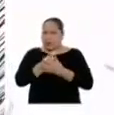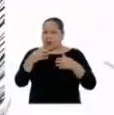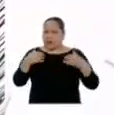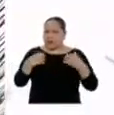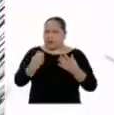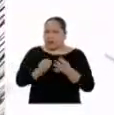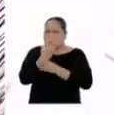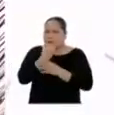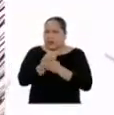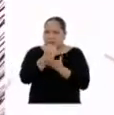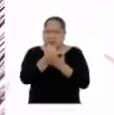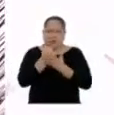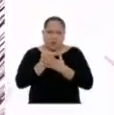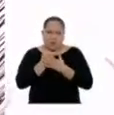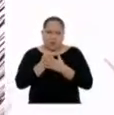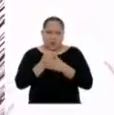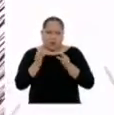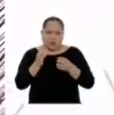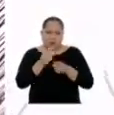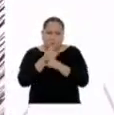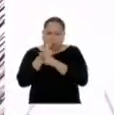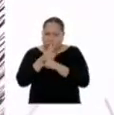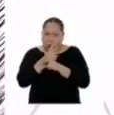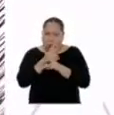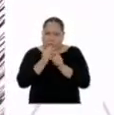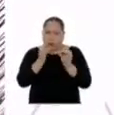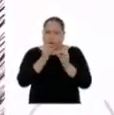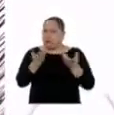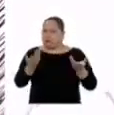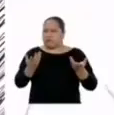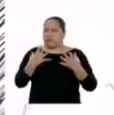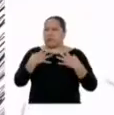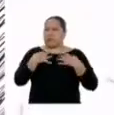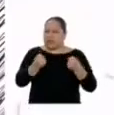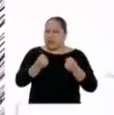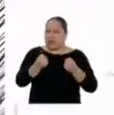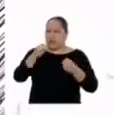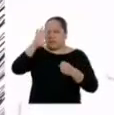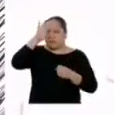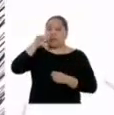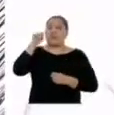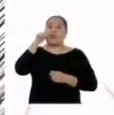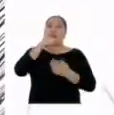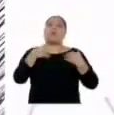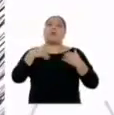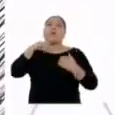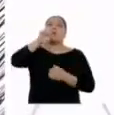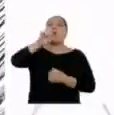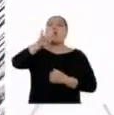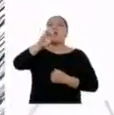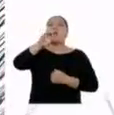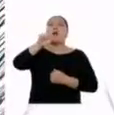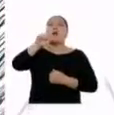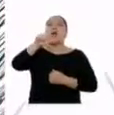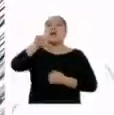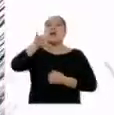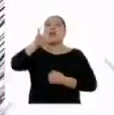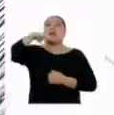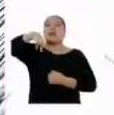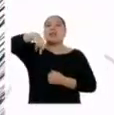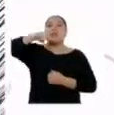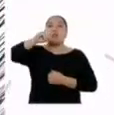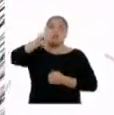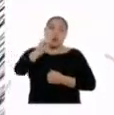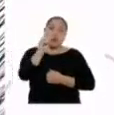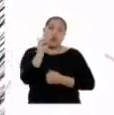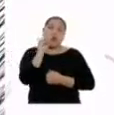tratamiento de enfermedades? Tenemos al eucalipto para combatir los resfríos y la tos. Gracias